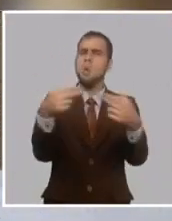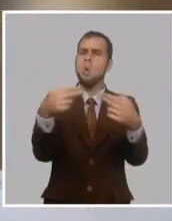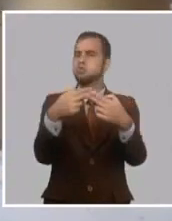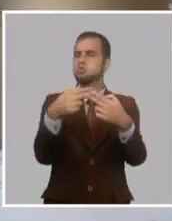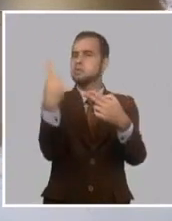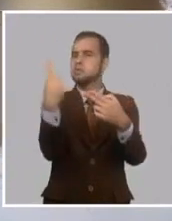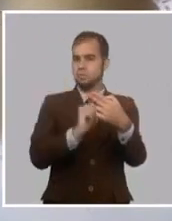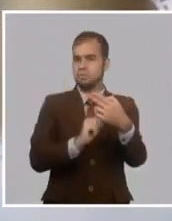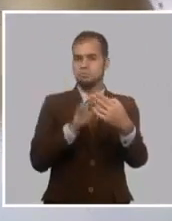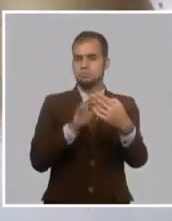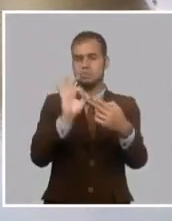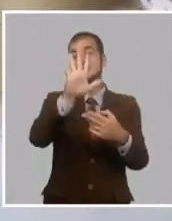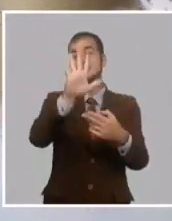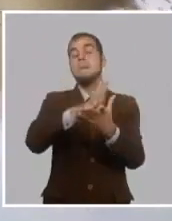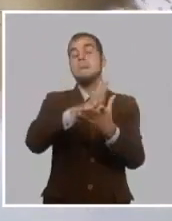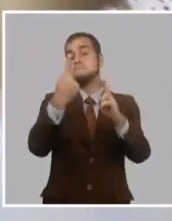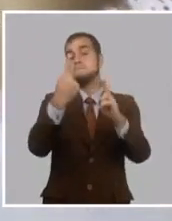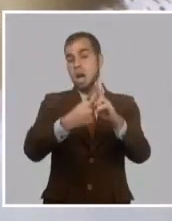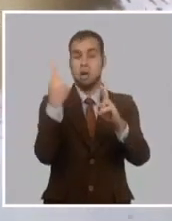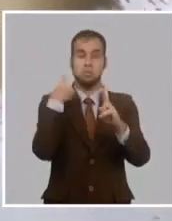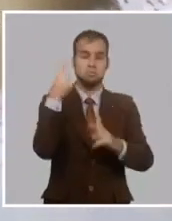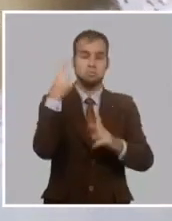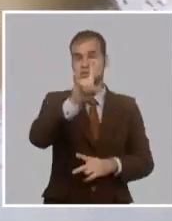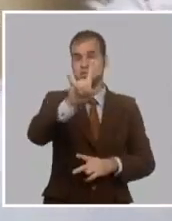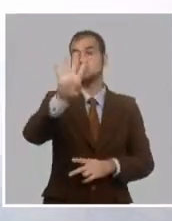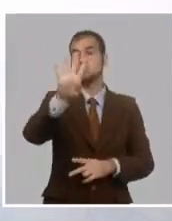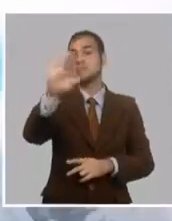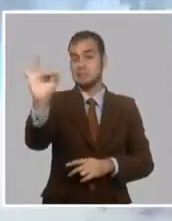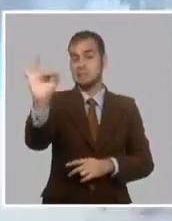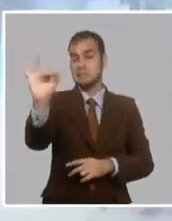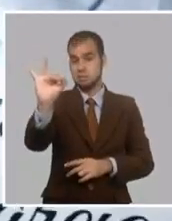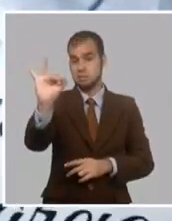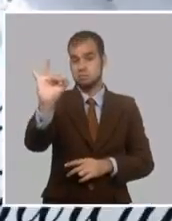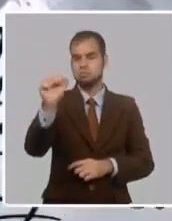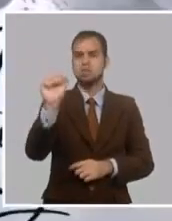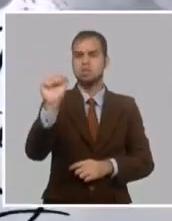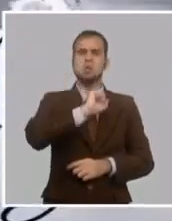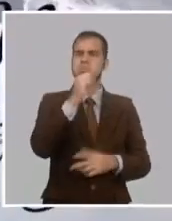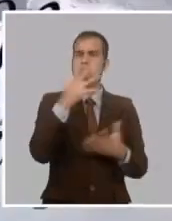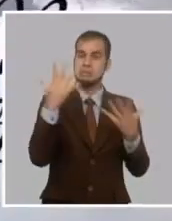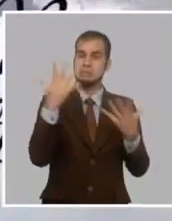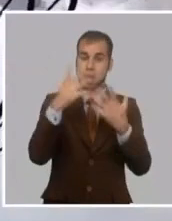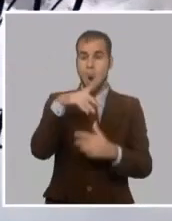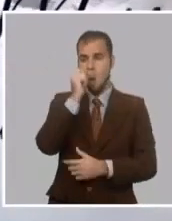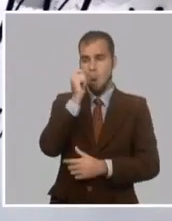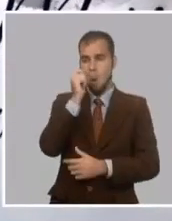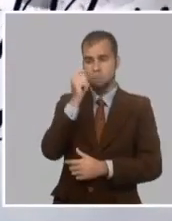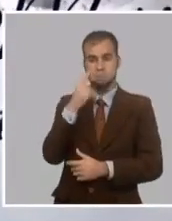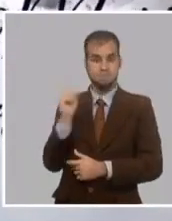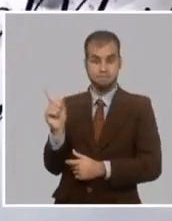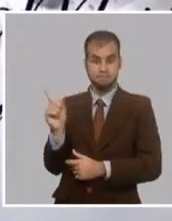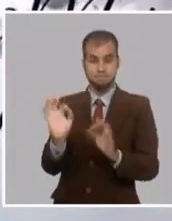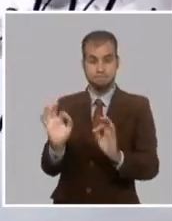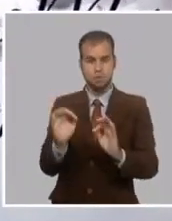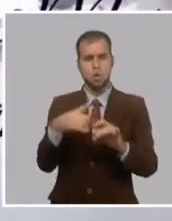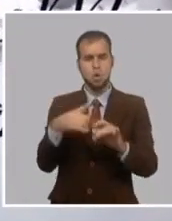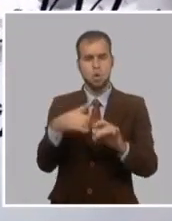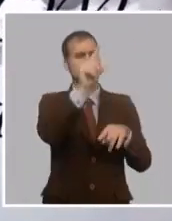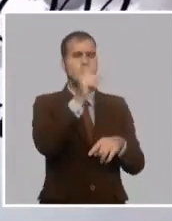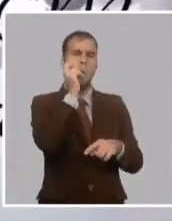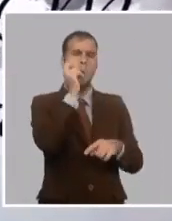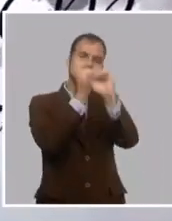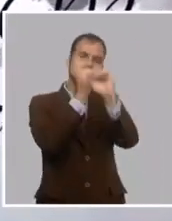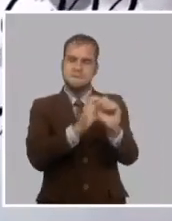5 de mayo de 1947, se dictó el fallo. Los ganadores fueron el arquitecto Jaime Benavent y el escultor